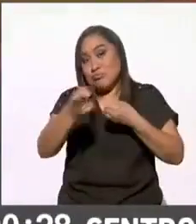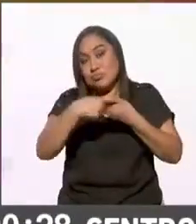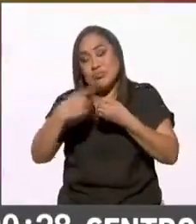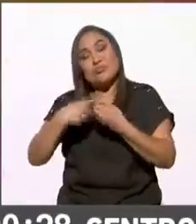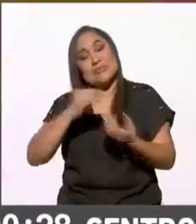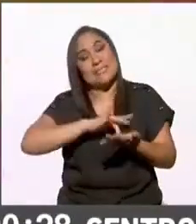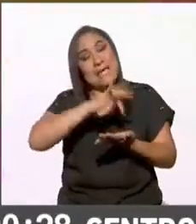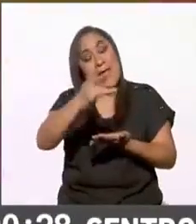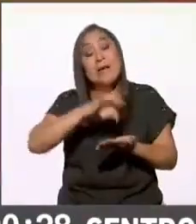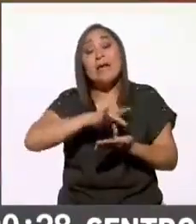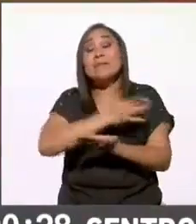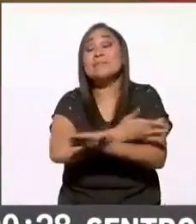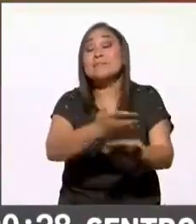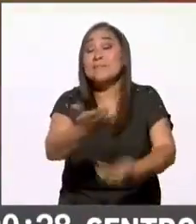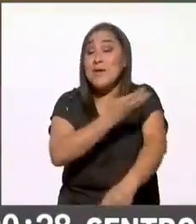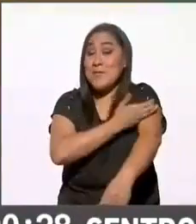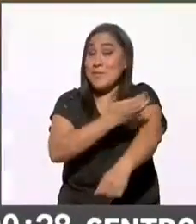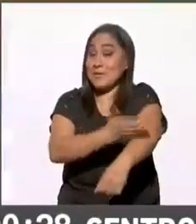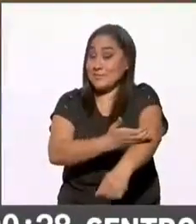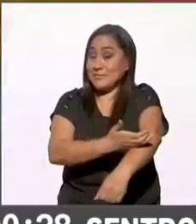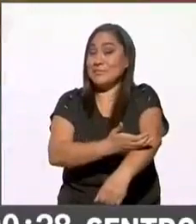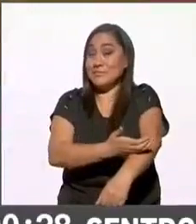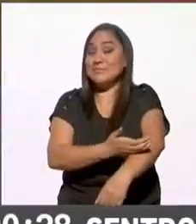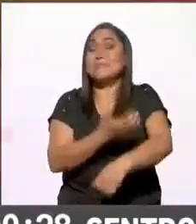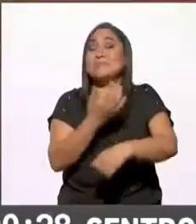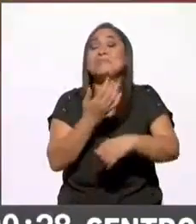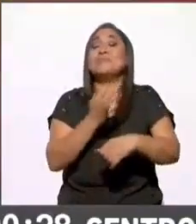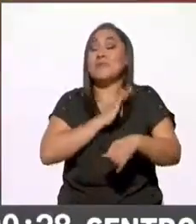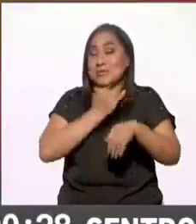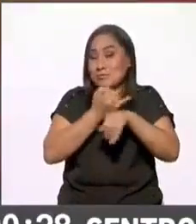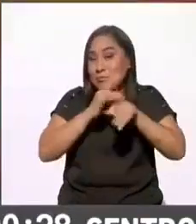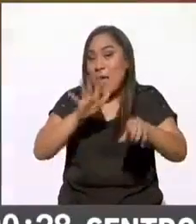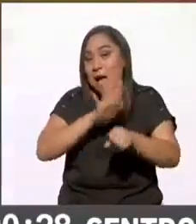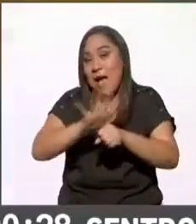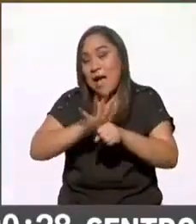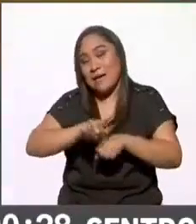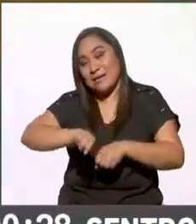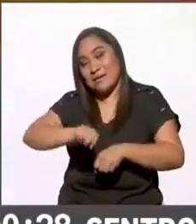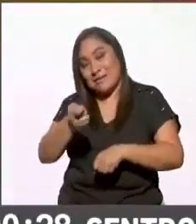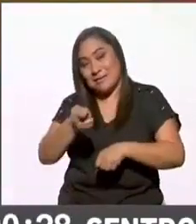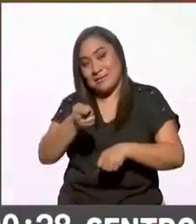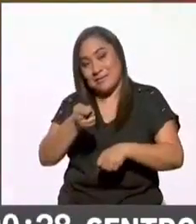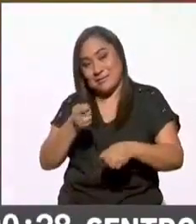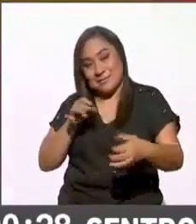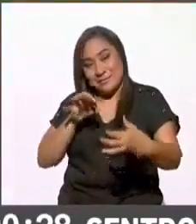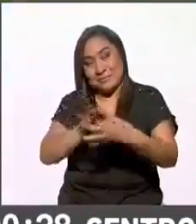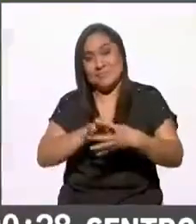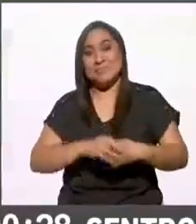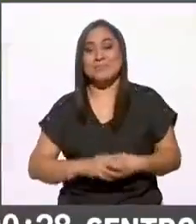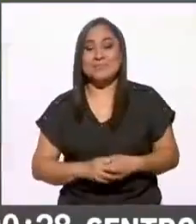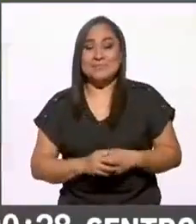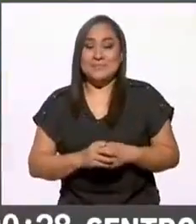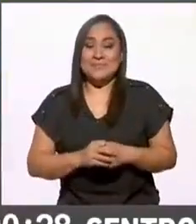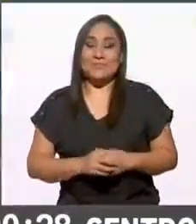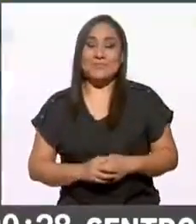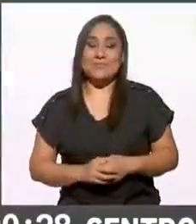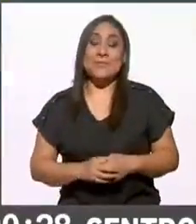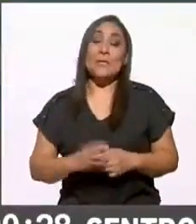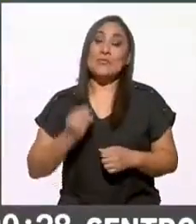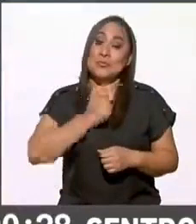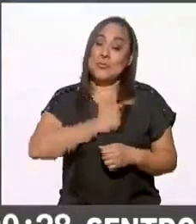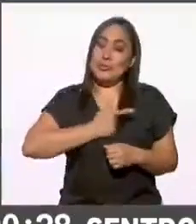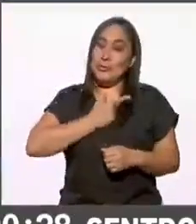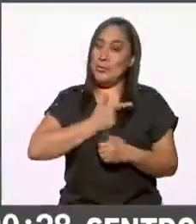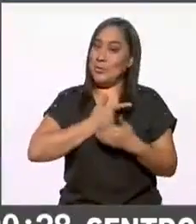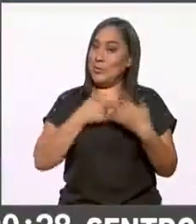a usted por habernos acompañado por haberse informado a través de nuestra señal Claudia pues un gusto